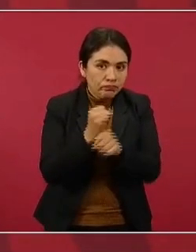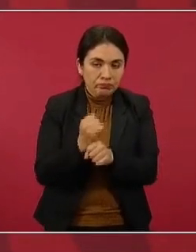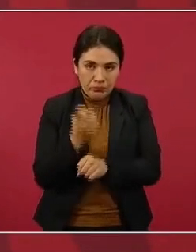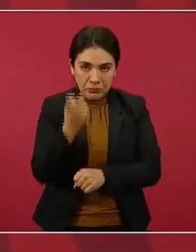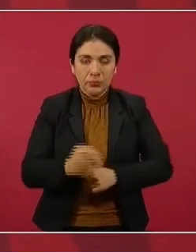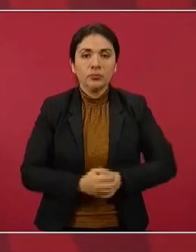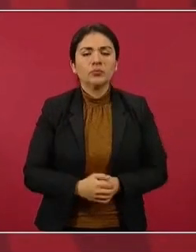Lo otro de los comerciantes.